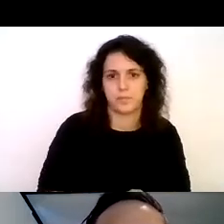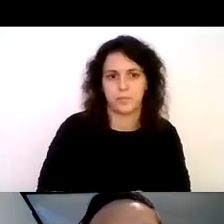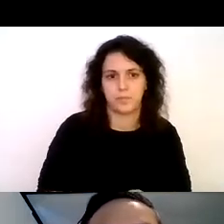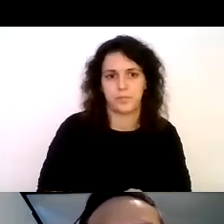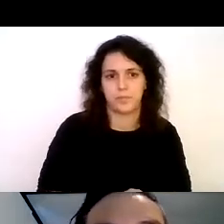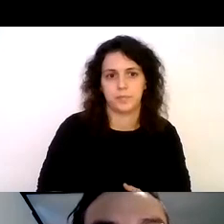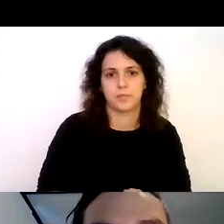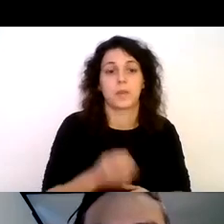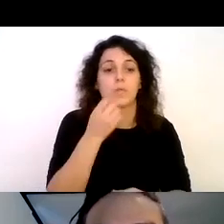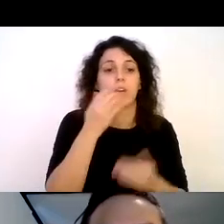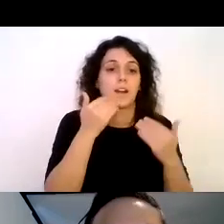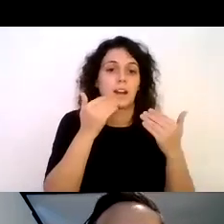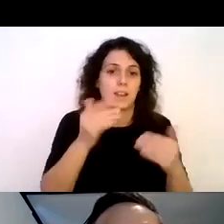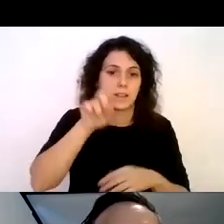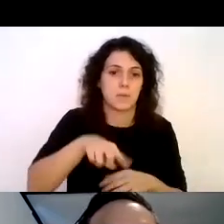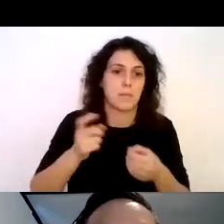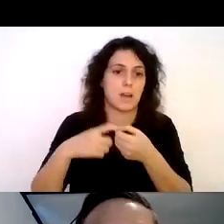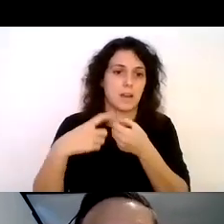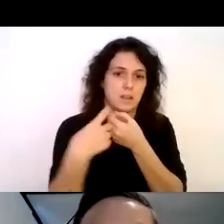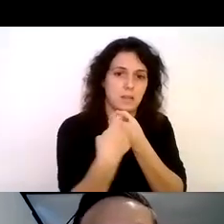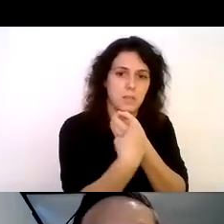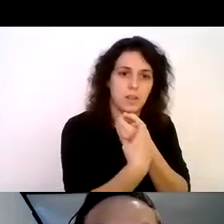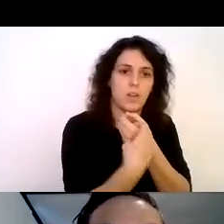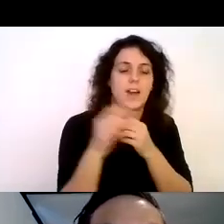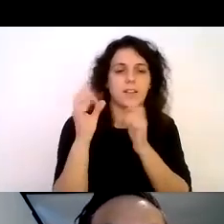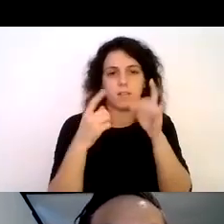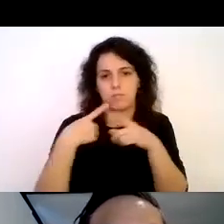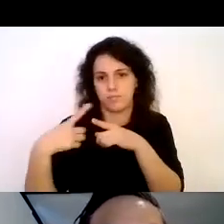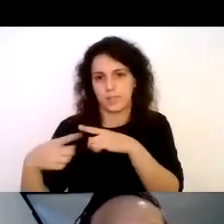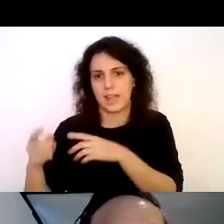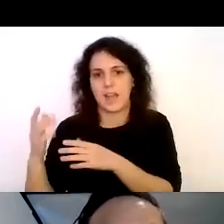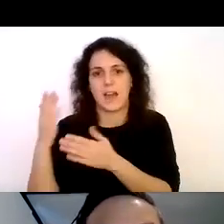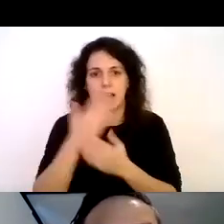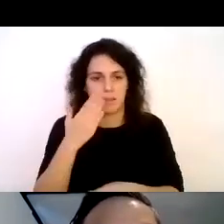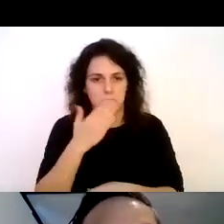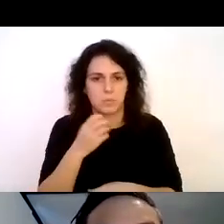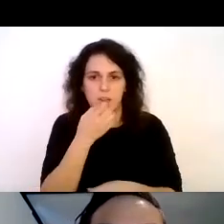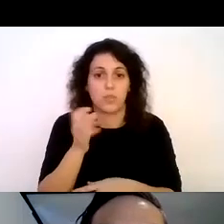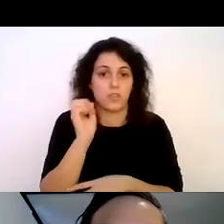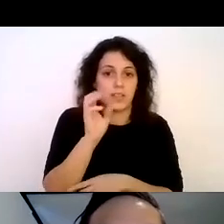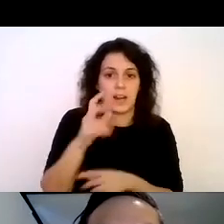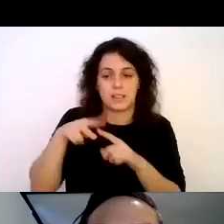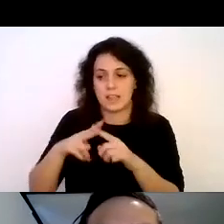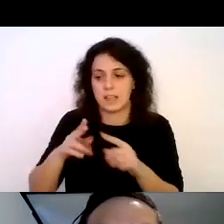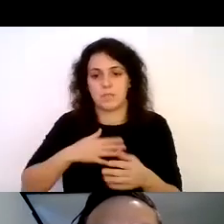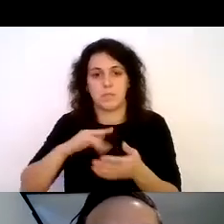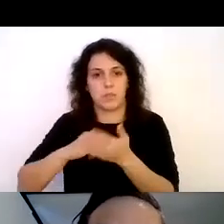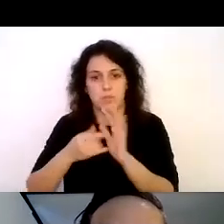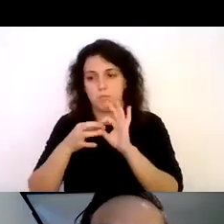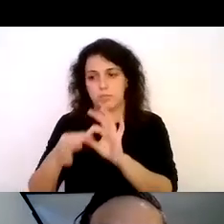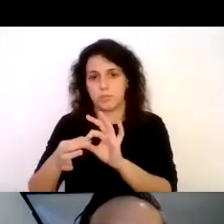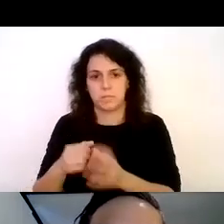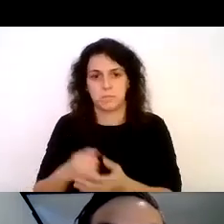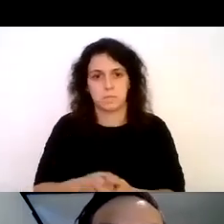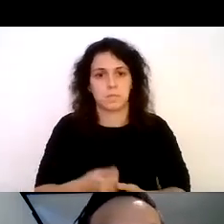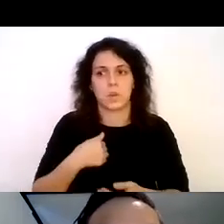bueno gracias a la participación en diferentes actividades académicas como charlas y talleres sobre mi proyecto me he podido